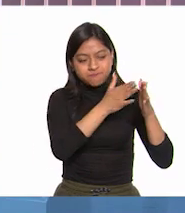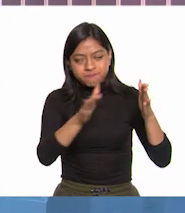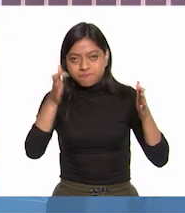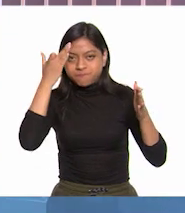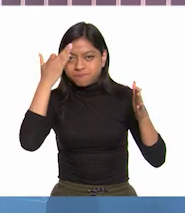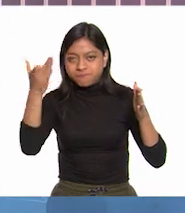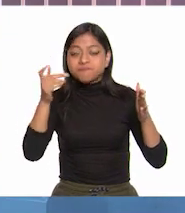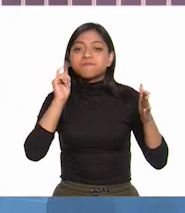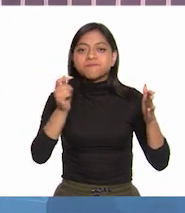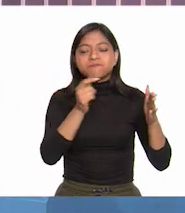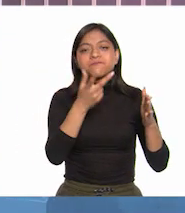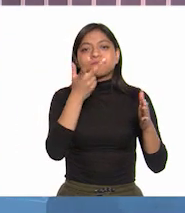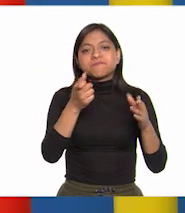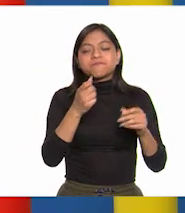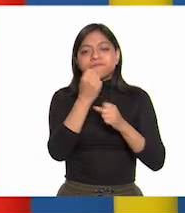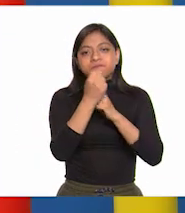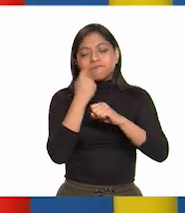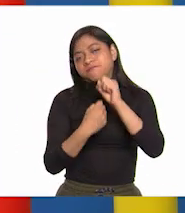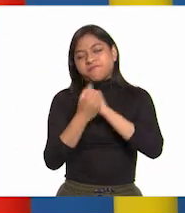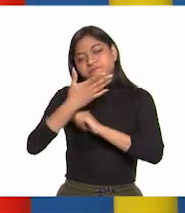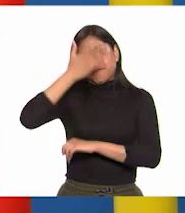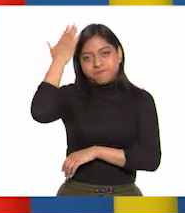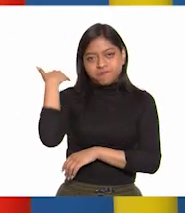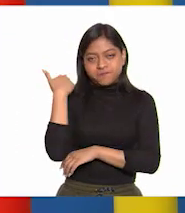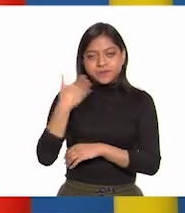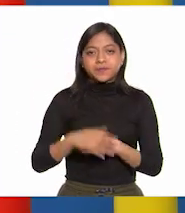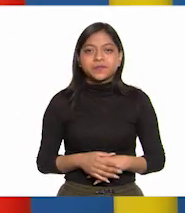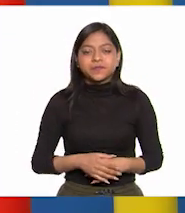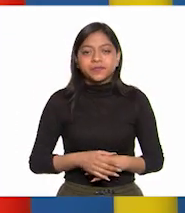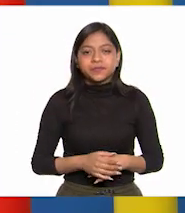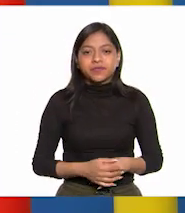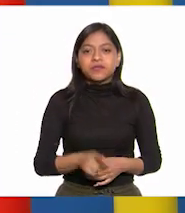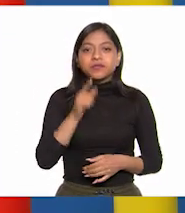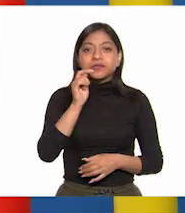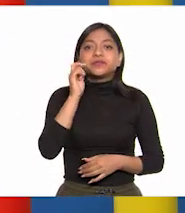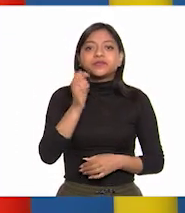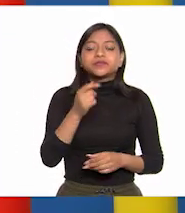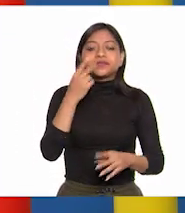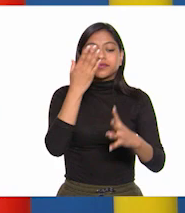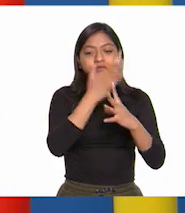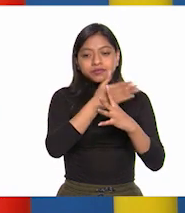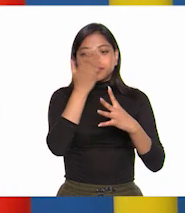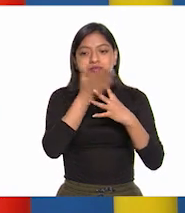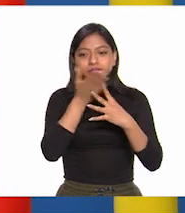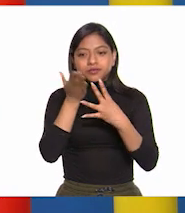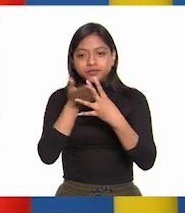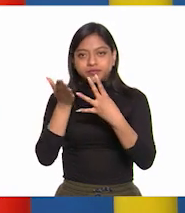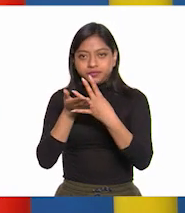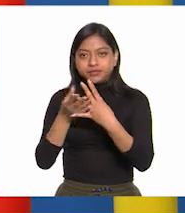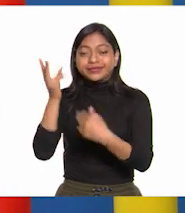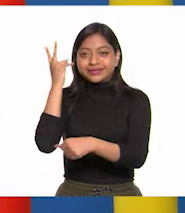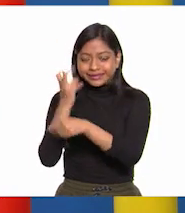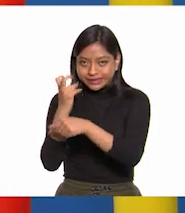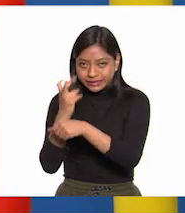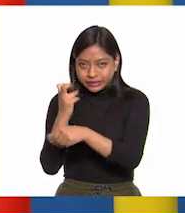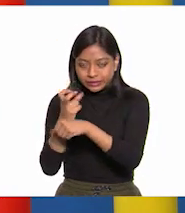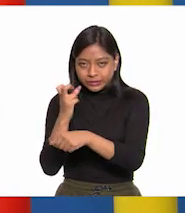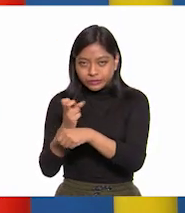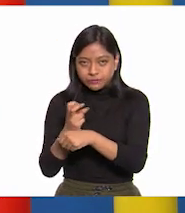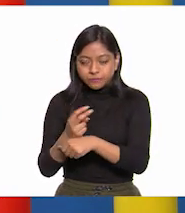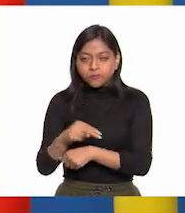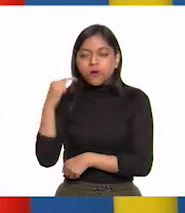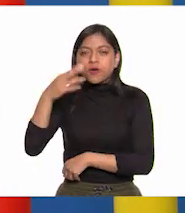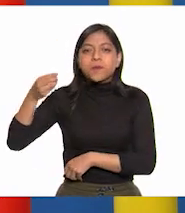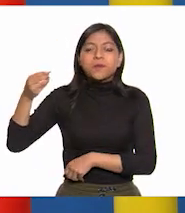que corresponde a estos años. Y es que aquí se marca la segunda etapa del movimiento, conocido como la de